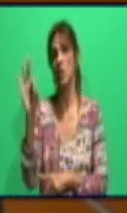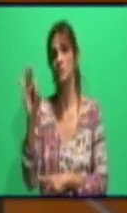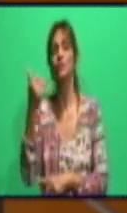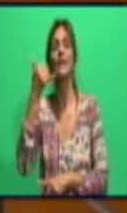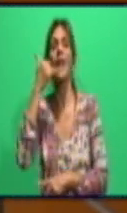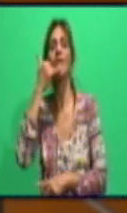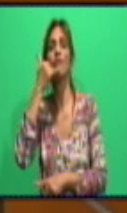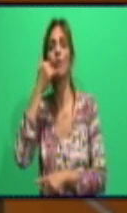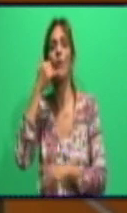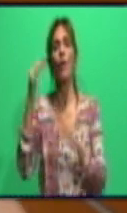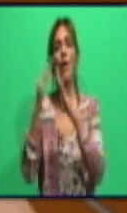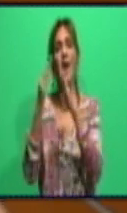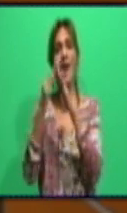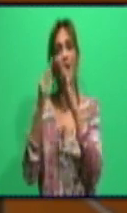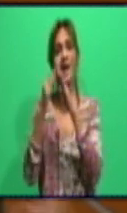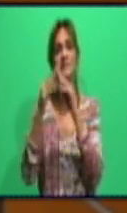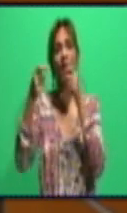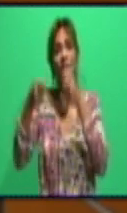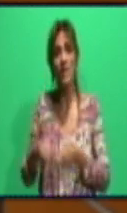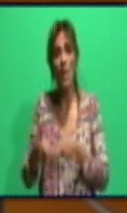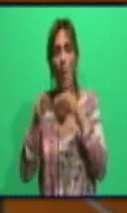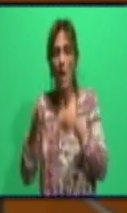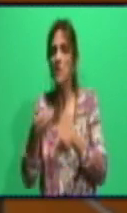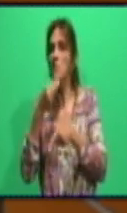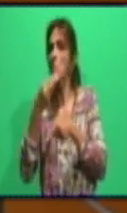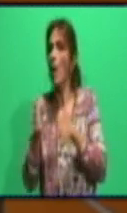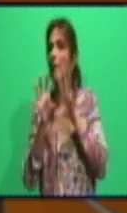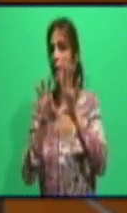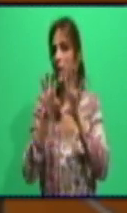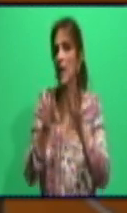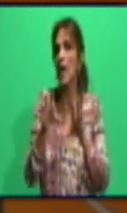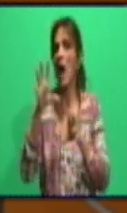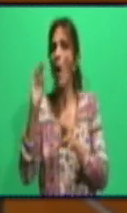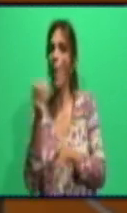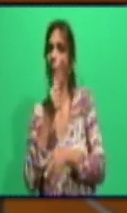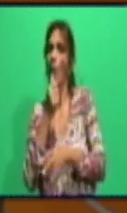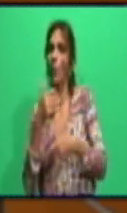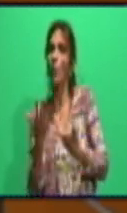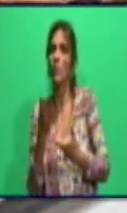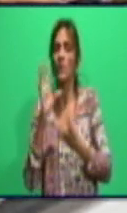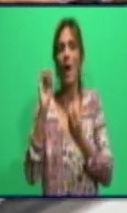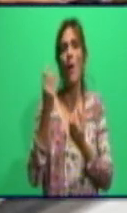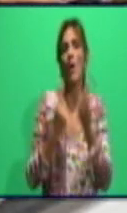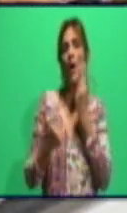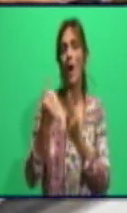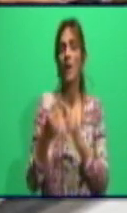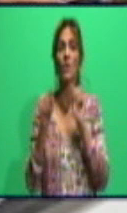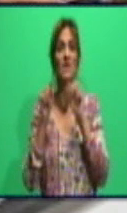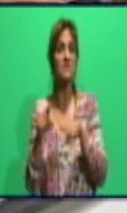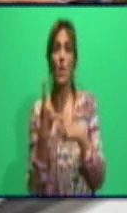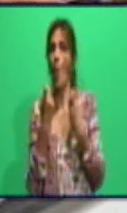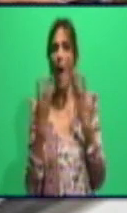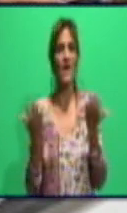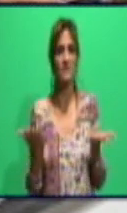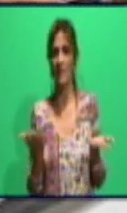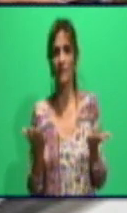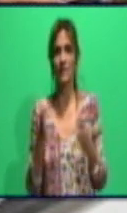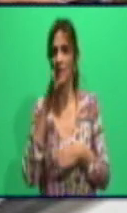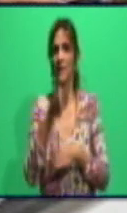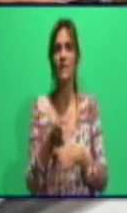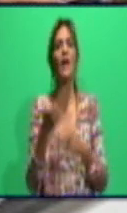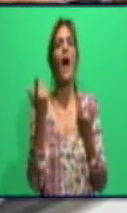incluso puede dar sugerencias, puede formular alguna queja, y así no tiene que moverse, que llegar hasta la oficina comercial, que está